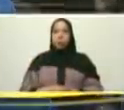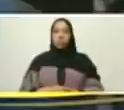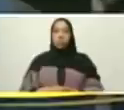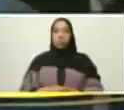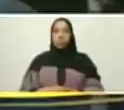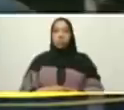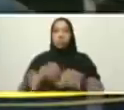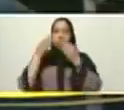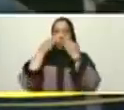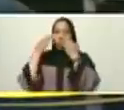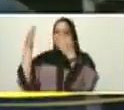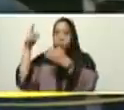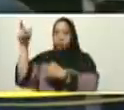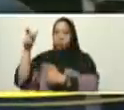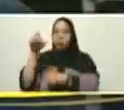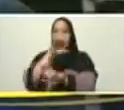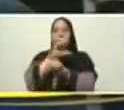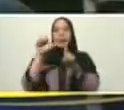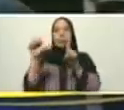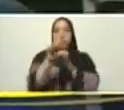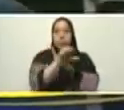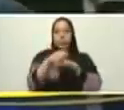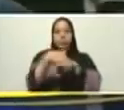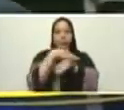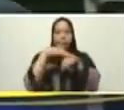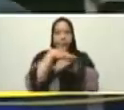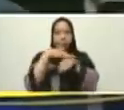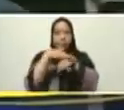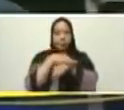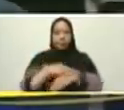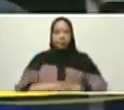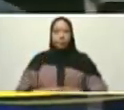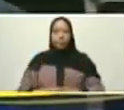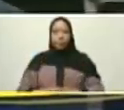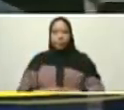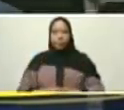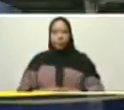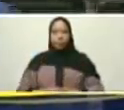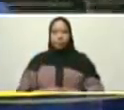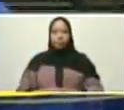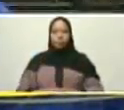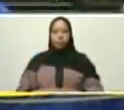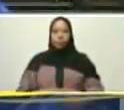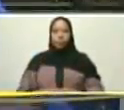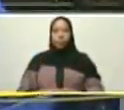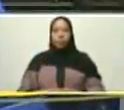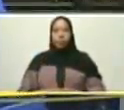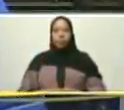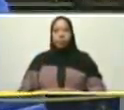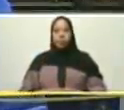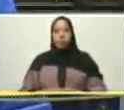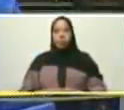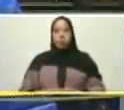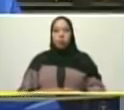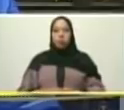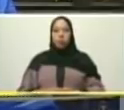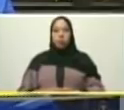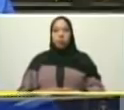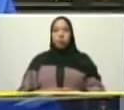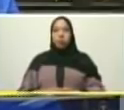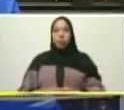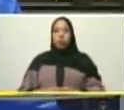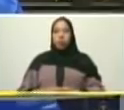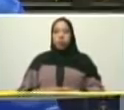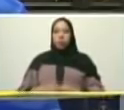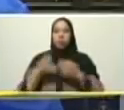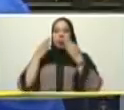popular para el ecosocialismo aquí estamos el ministro de vivienda general Villaruel